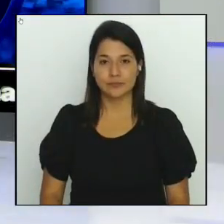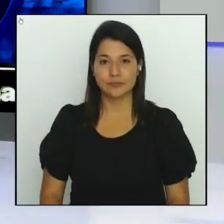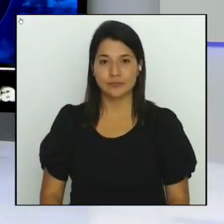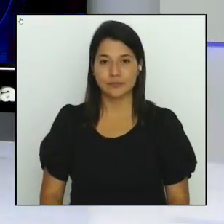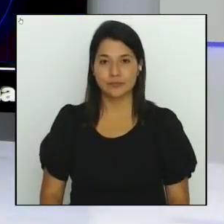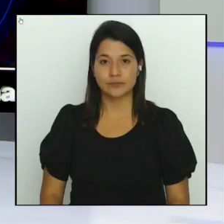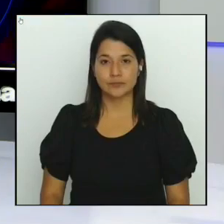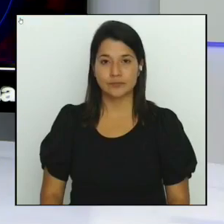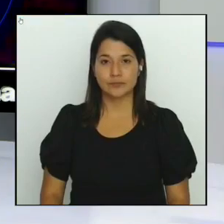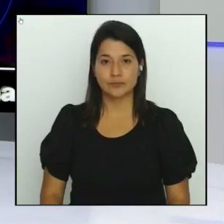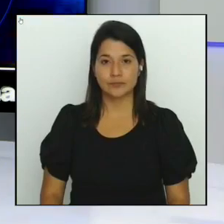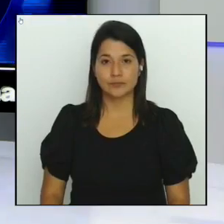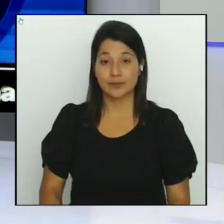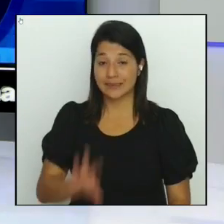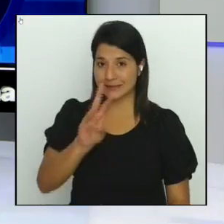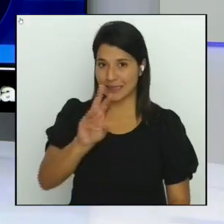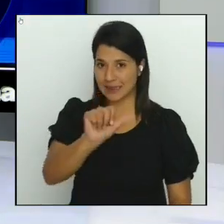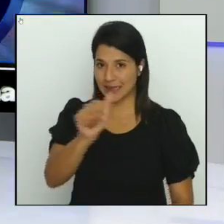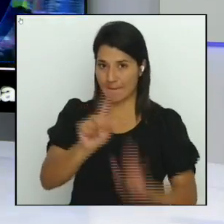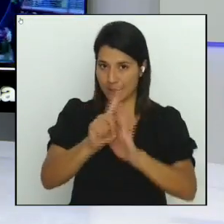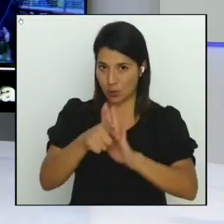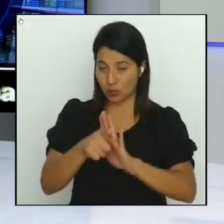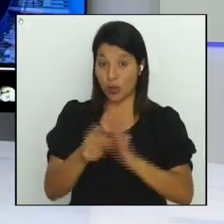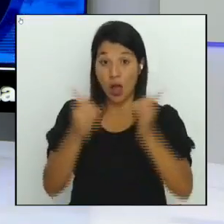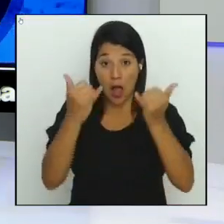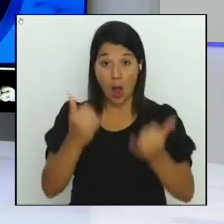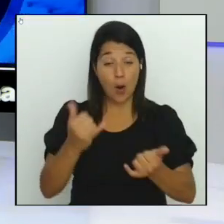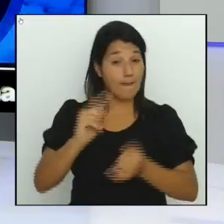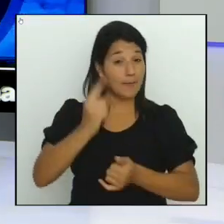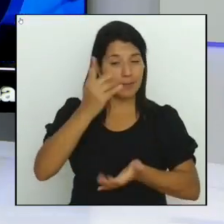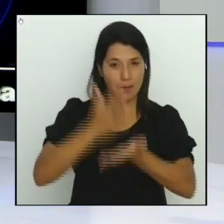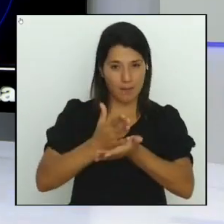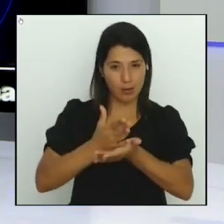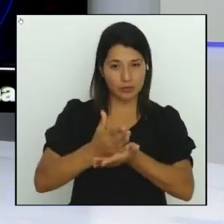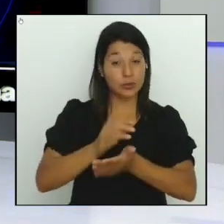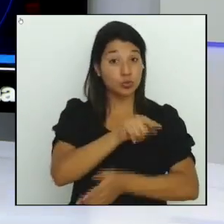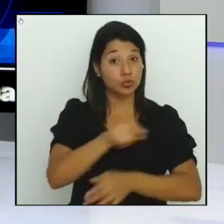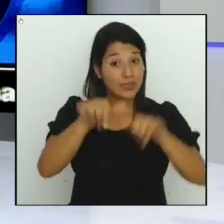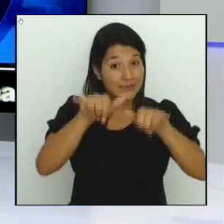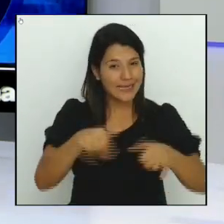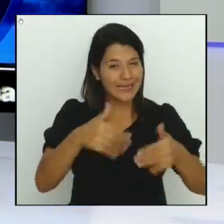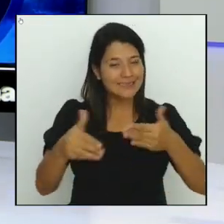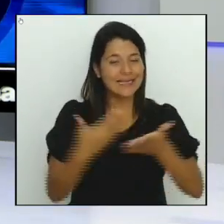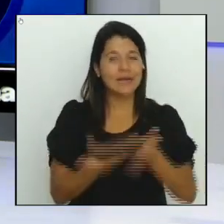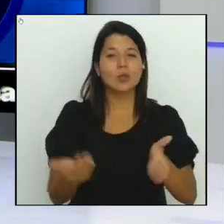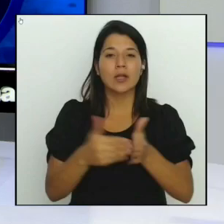Seis con diez minutos, vamos a hacer nuestra primera pausa y quédese que enseguida regresamos con más noticias.